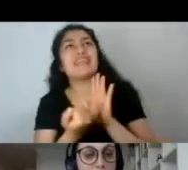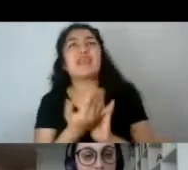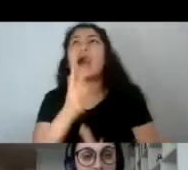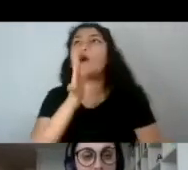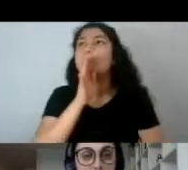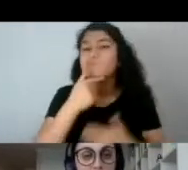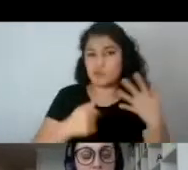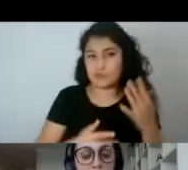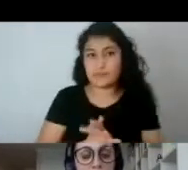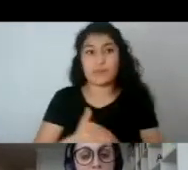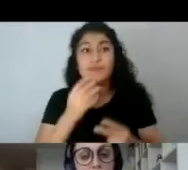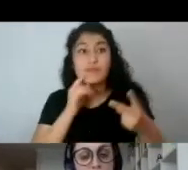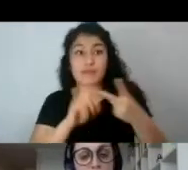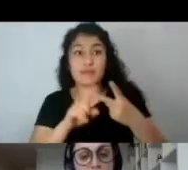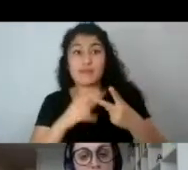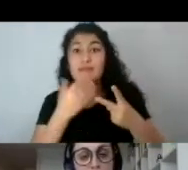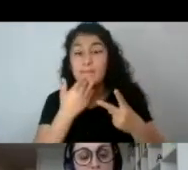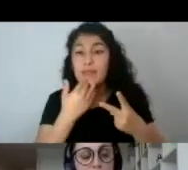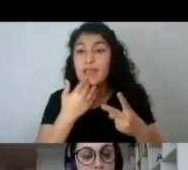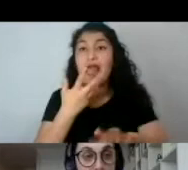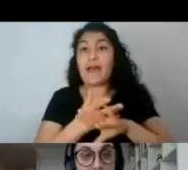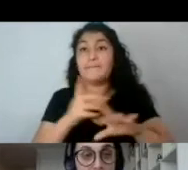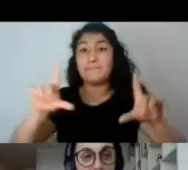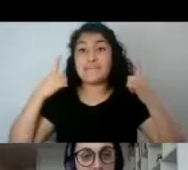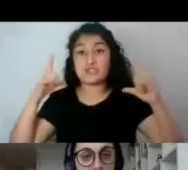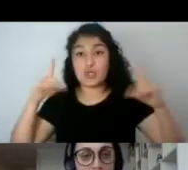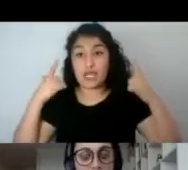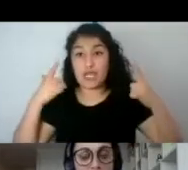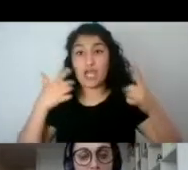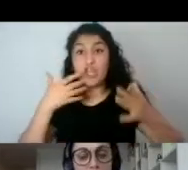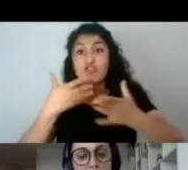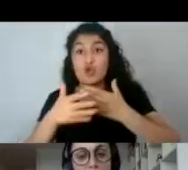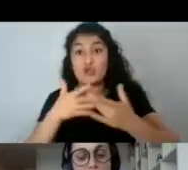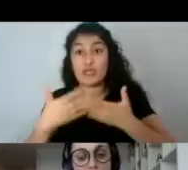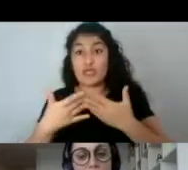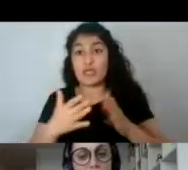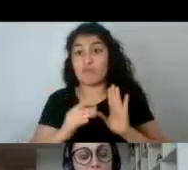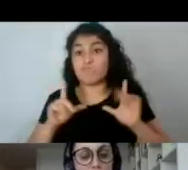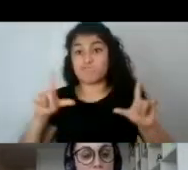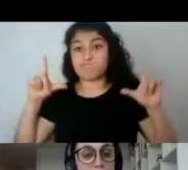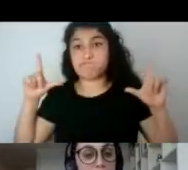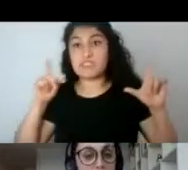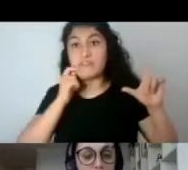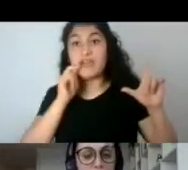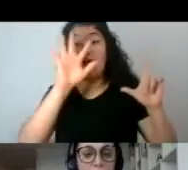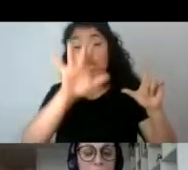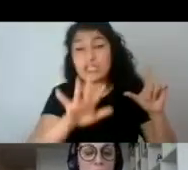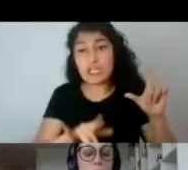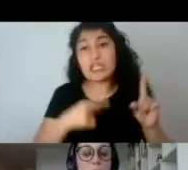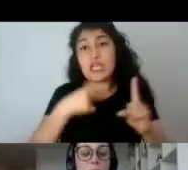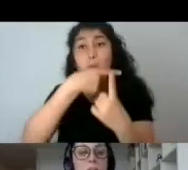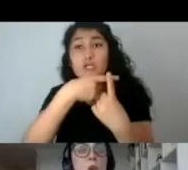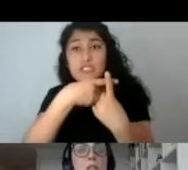Seleccionar también libros donde los personajes que aparezcan con características de personalidad positiva, ¿no? Que